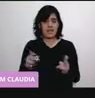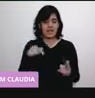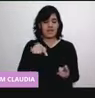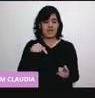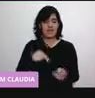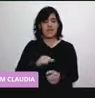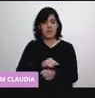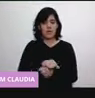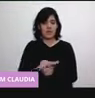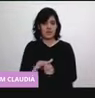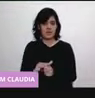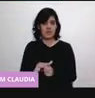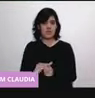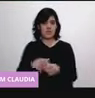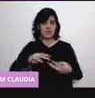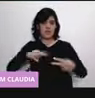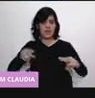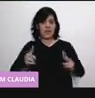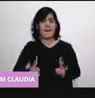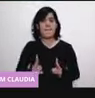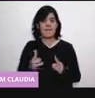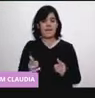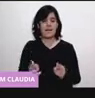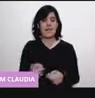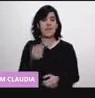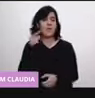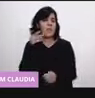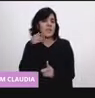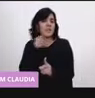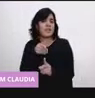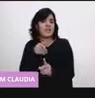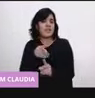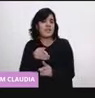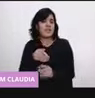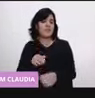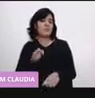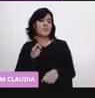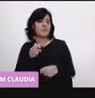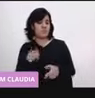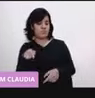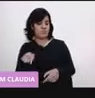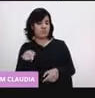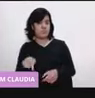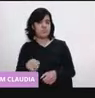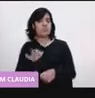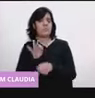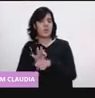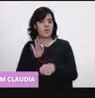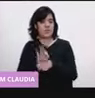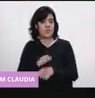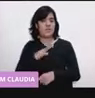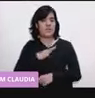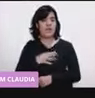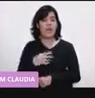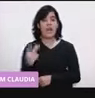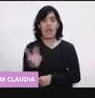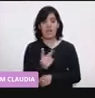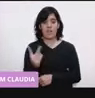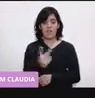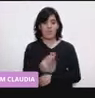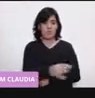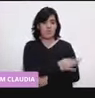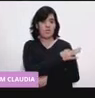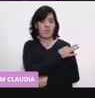del SARS-CoV-2, para potencializar sus respuestas. Ahora, hay una primera dosis también y hay una